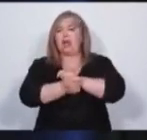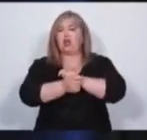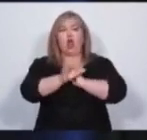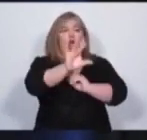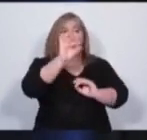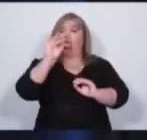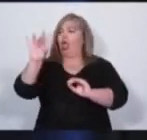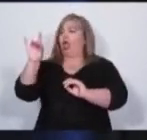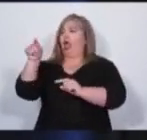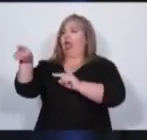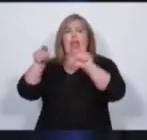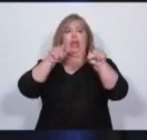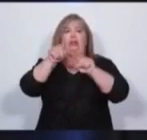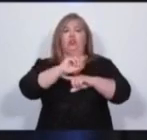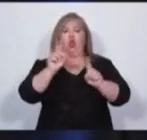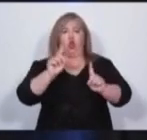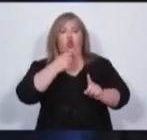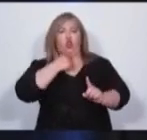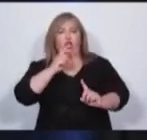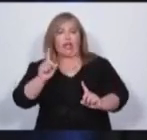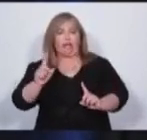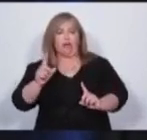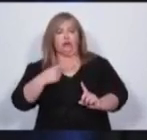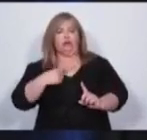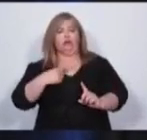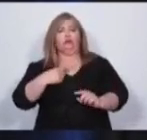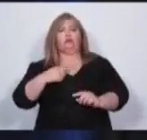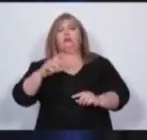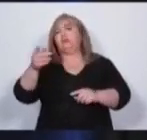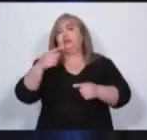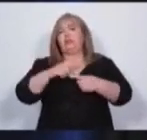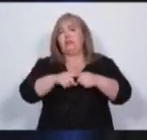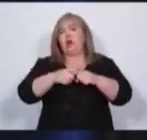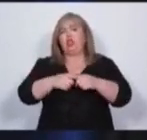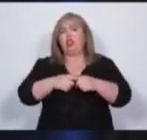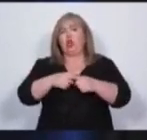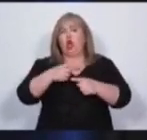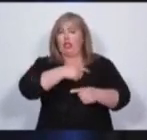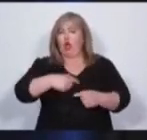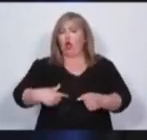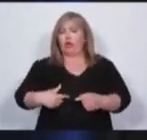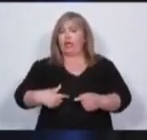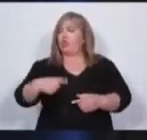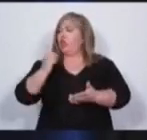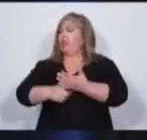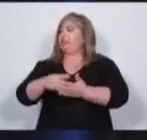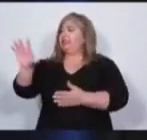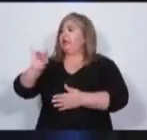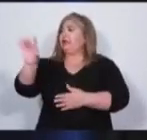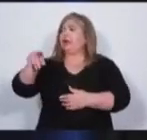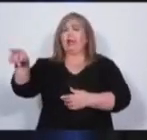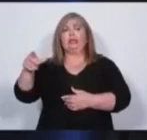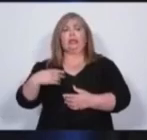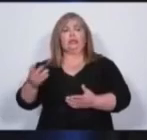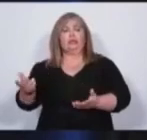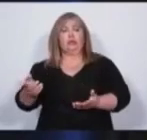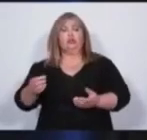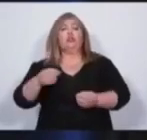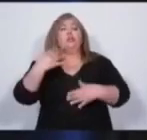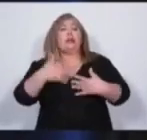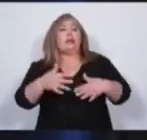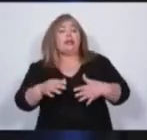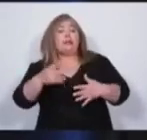a antojo justamente del político de turno. En la legislatura tenemos que realizar cambios también para que sea más eficiente y más ágil.